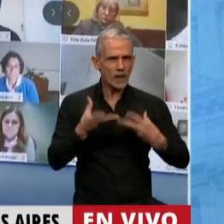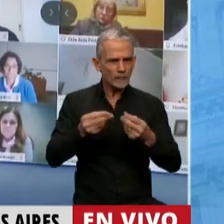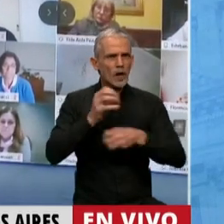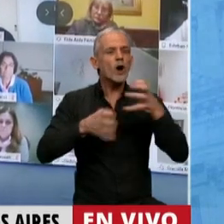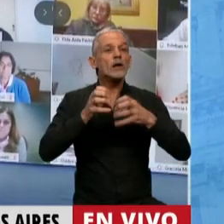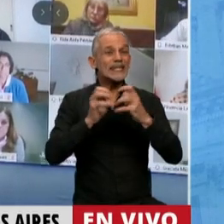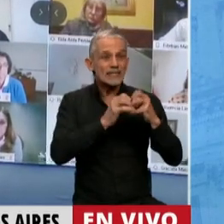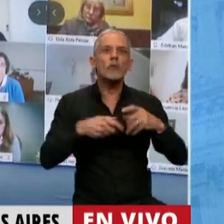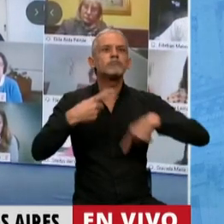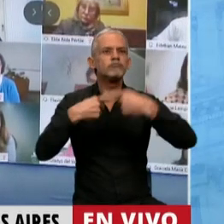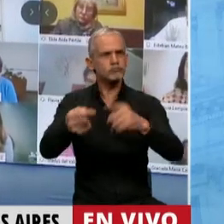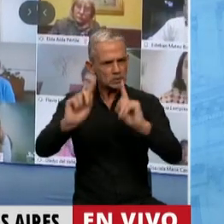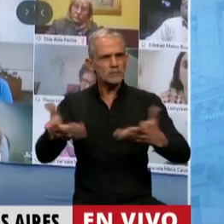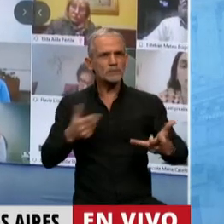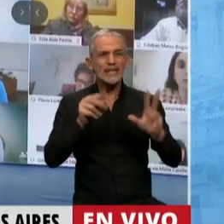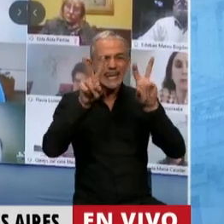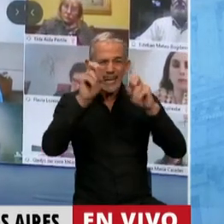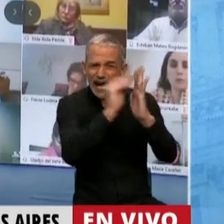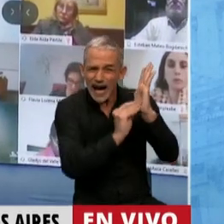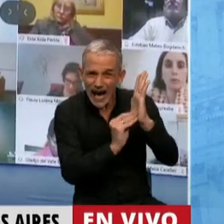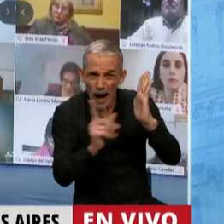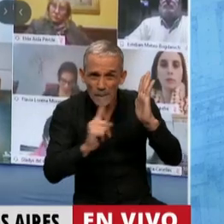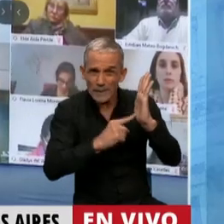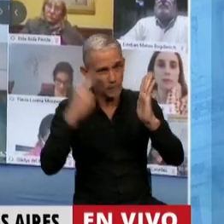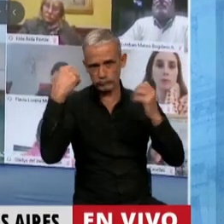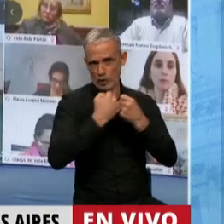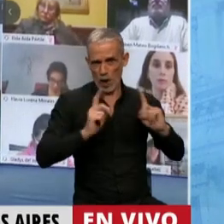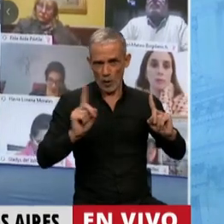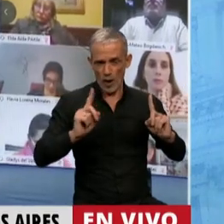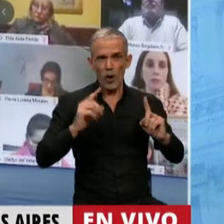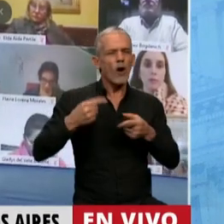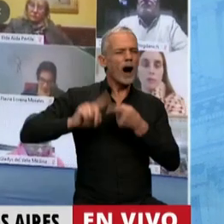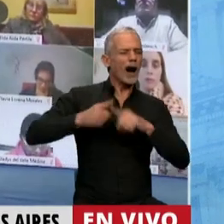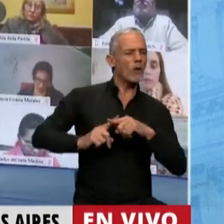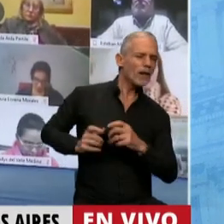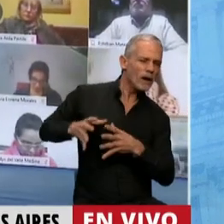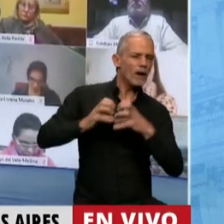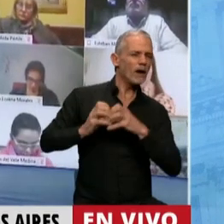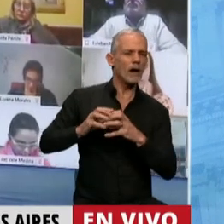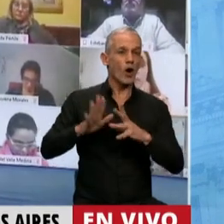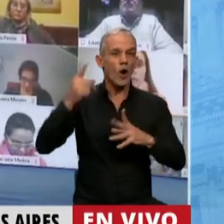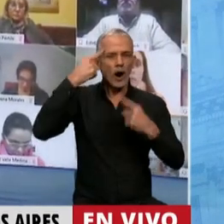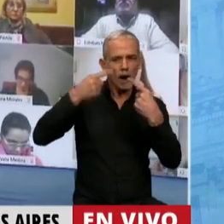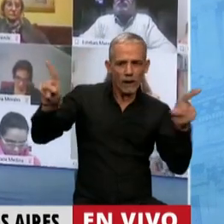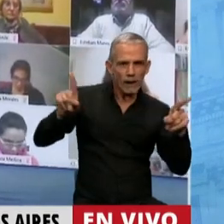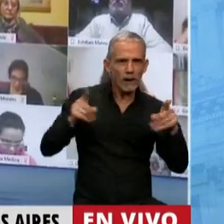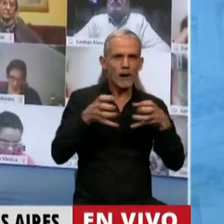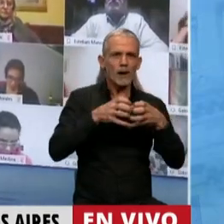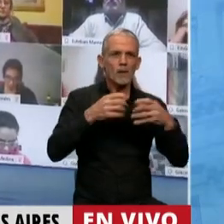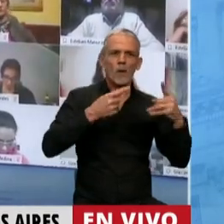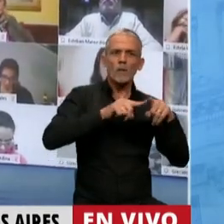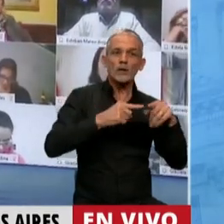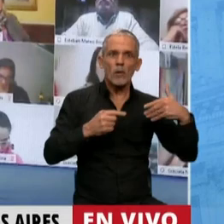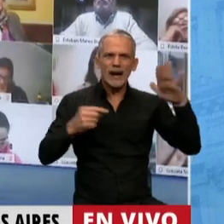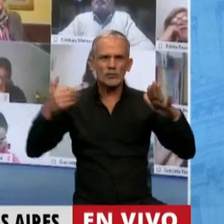sesión, pero no acordamos este conjunto de agendas ni los acuerdos, e incluso estos desacuerdos que hoy están teniendo los bloques mayoritarios,